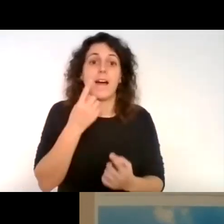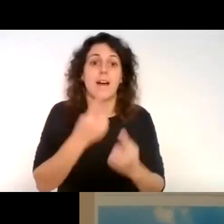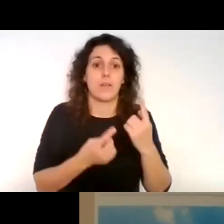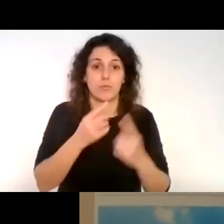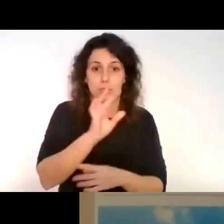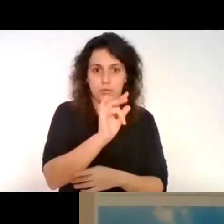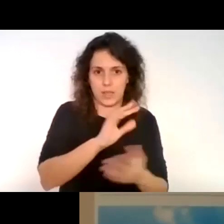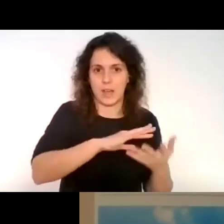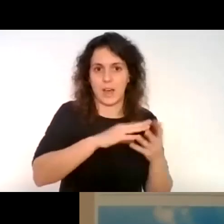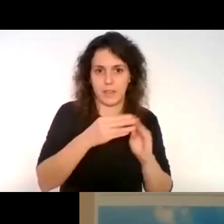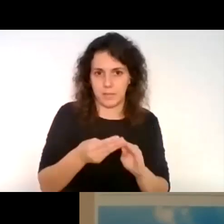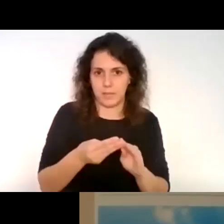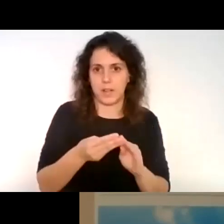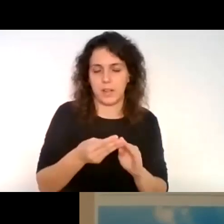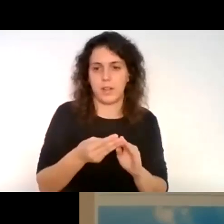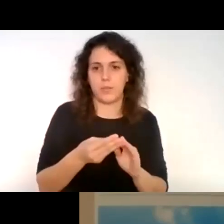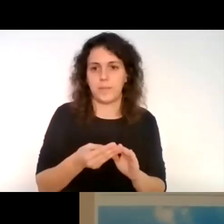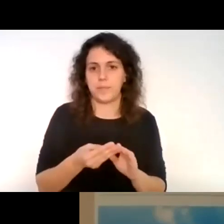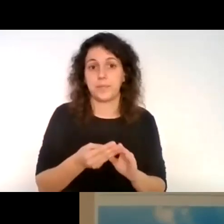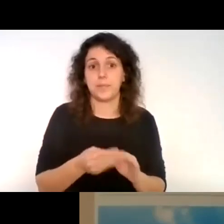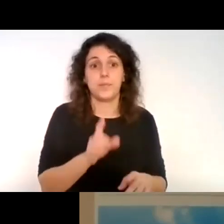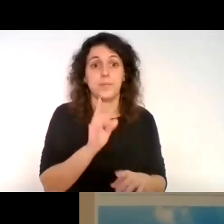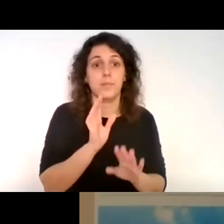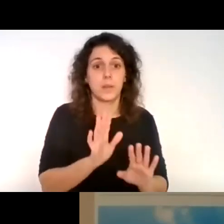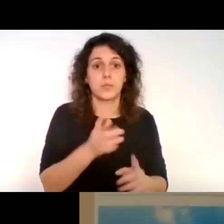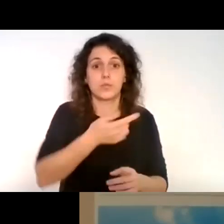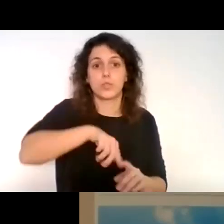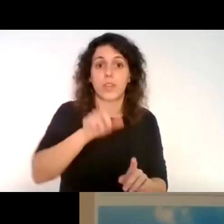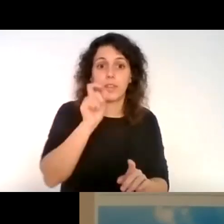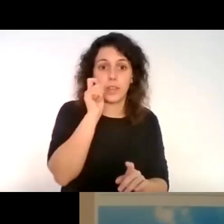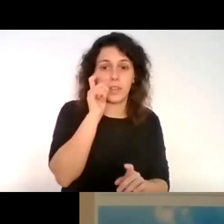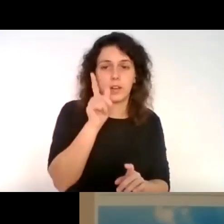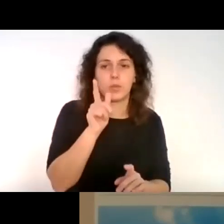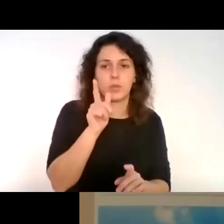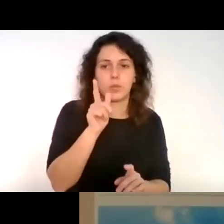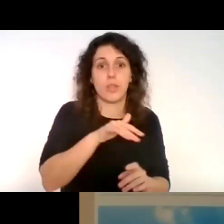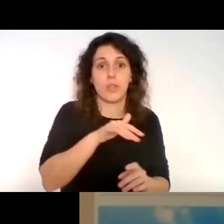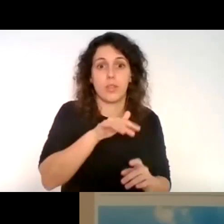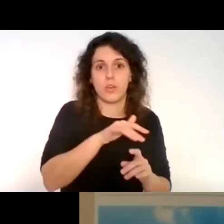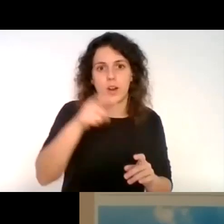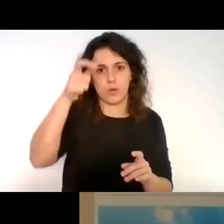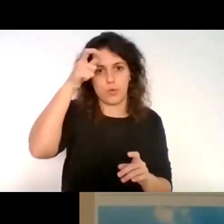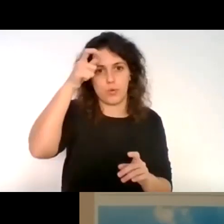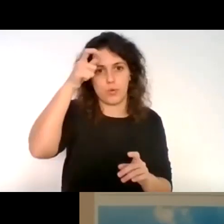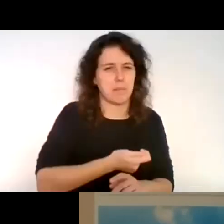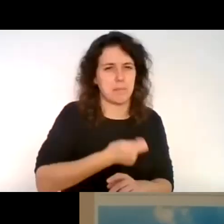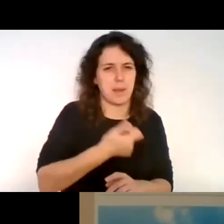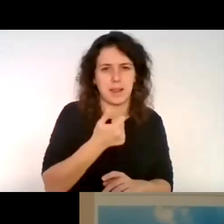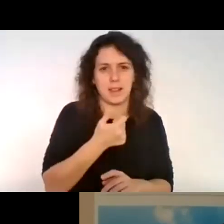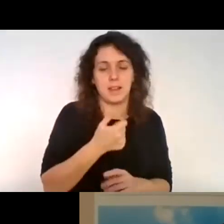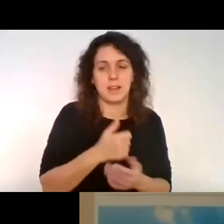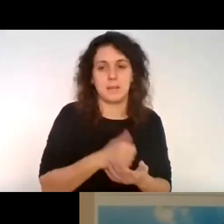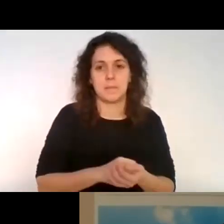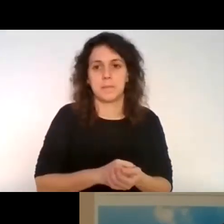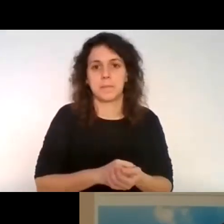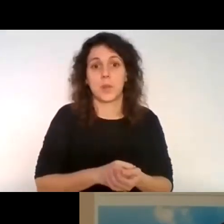pero nos hemos dado cuenta que a veces en lugares rurales son pocos, y si no,